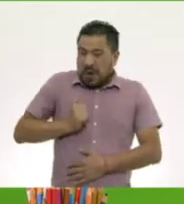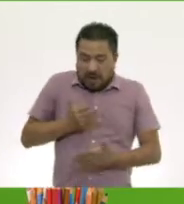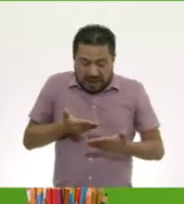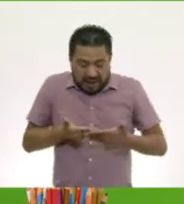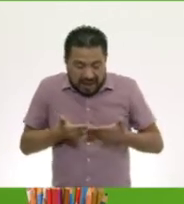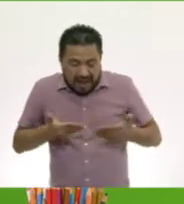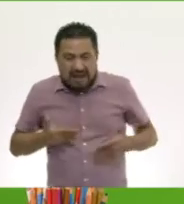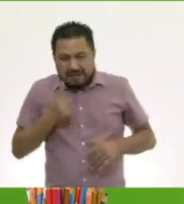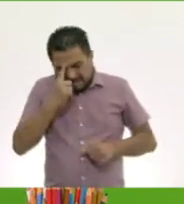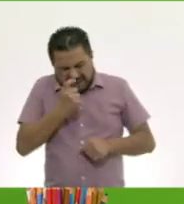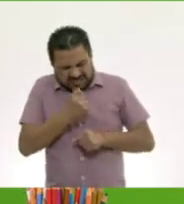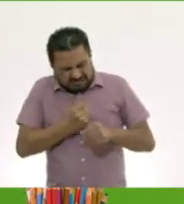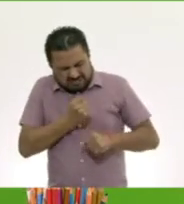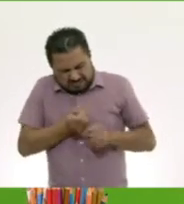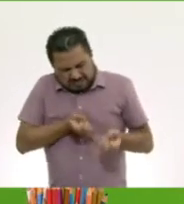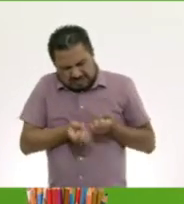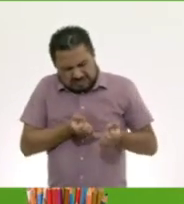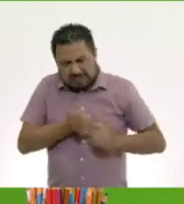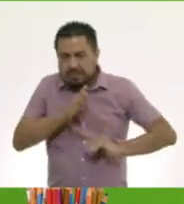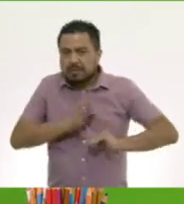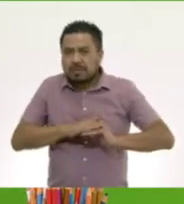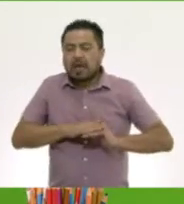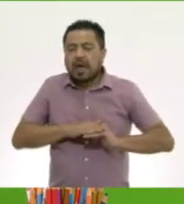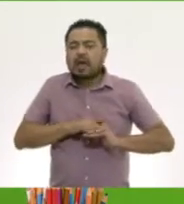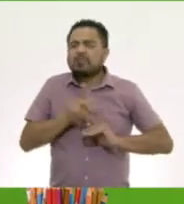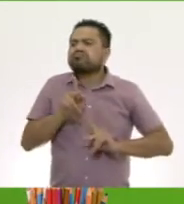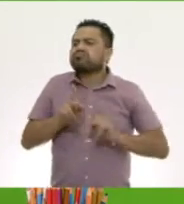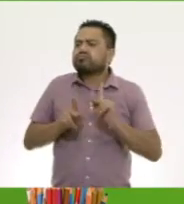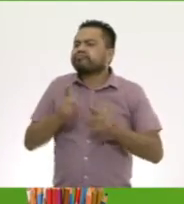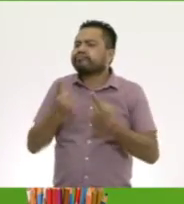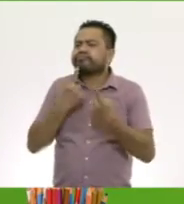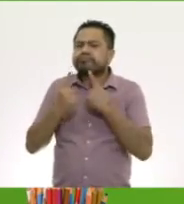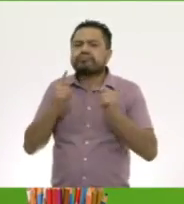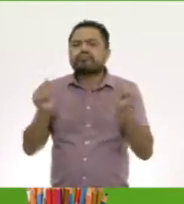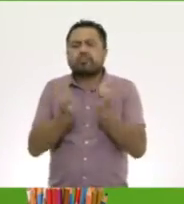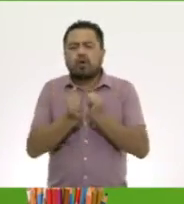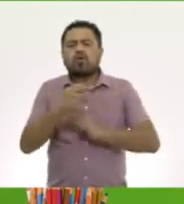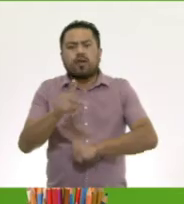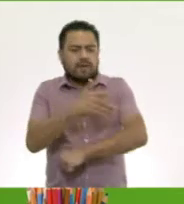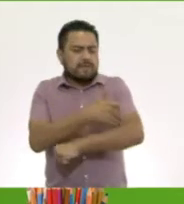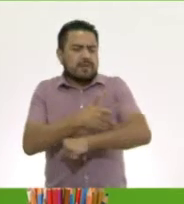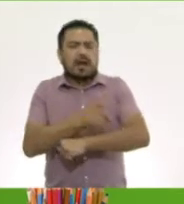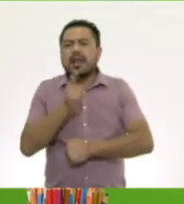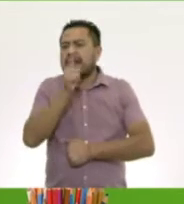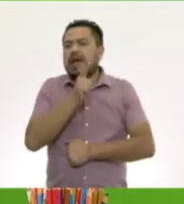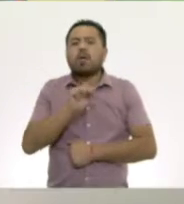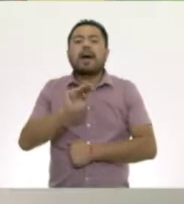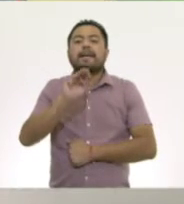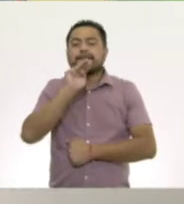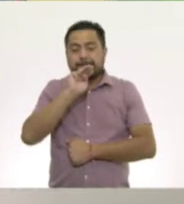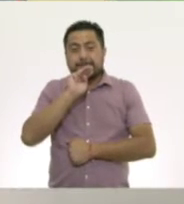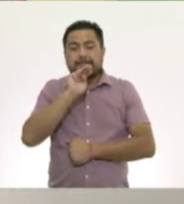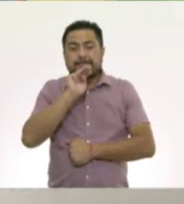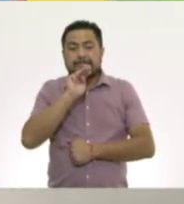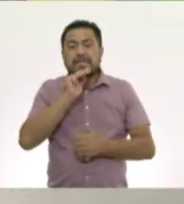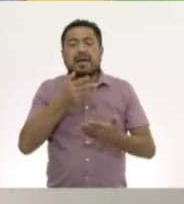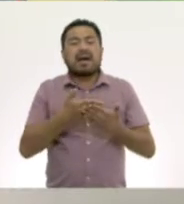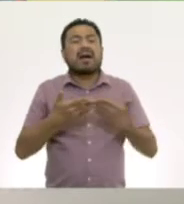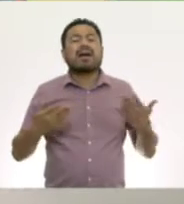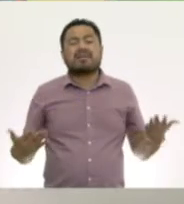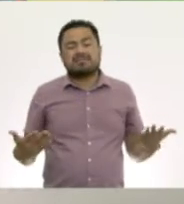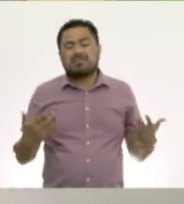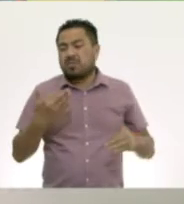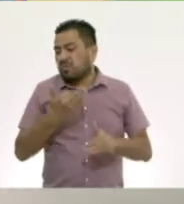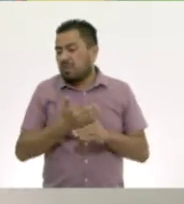momento para practicarla y platica y sigue el ritmo con tu familia en tu lengua materna. ¡Ay, Carla!